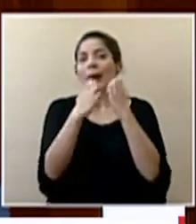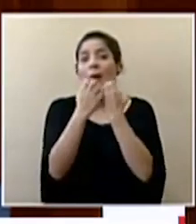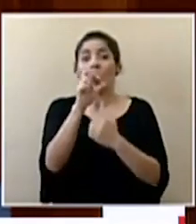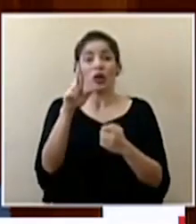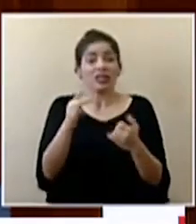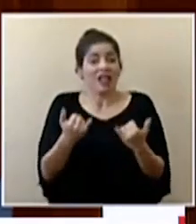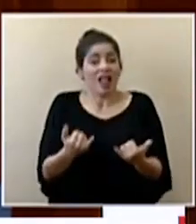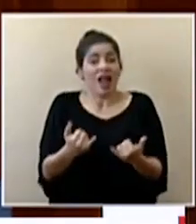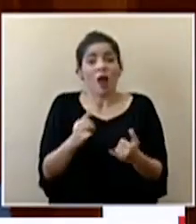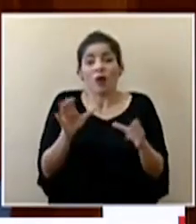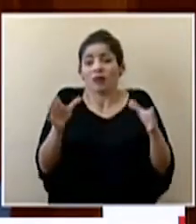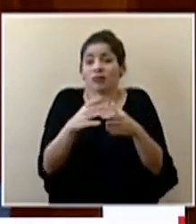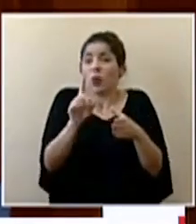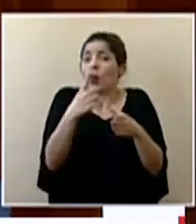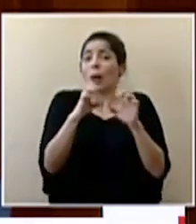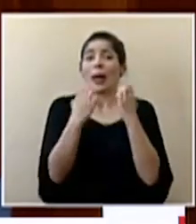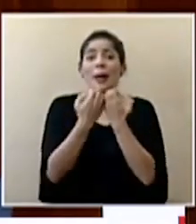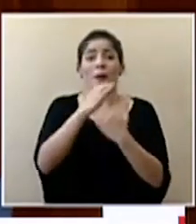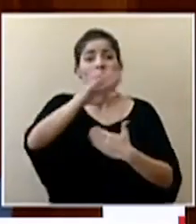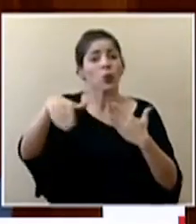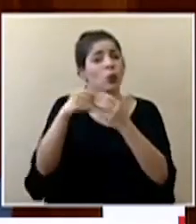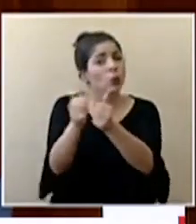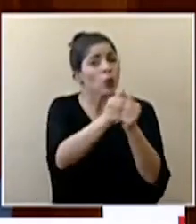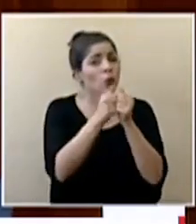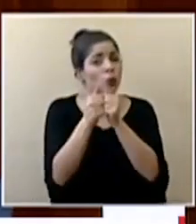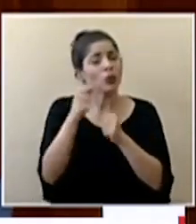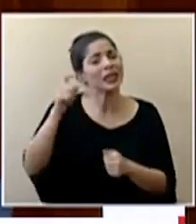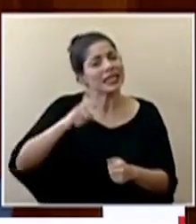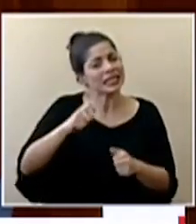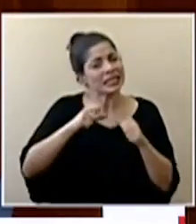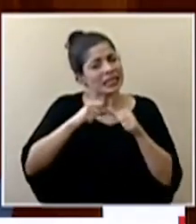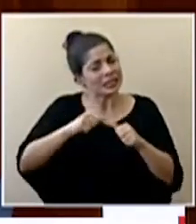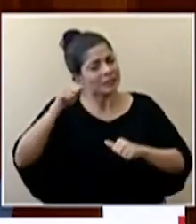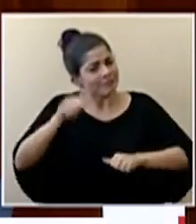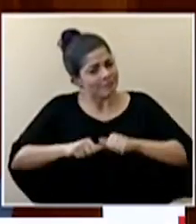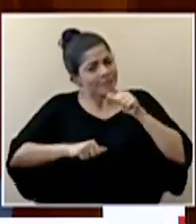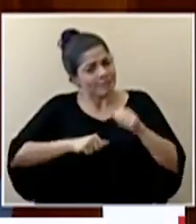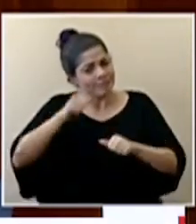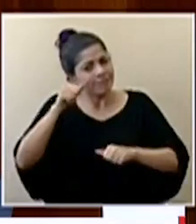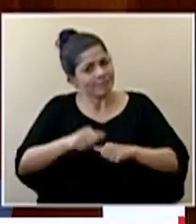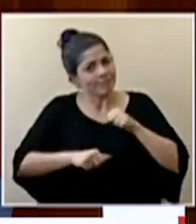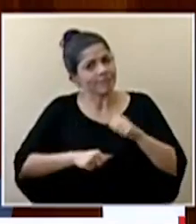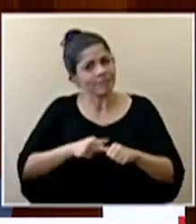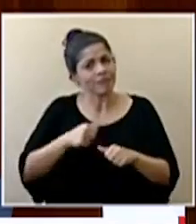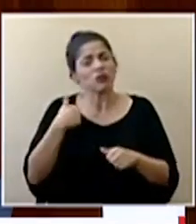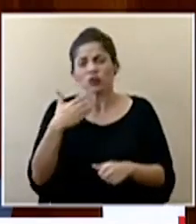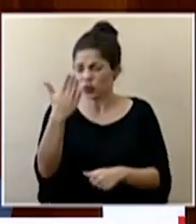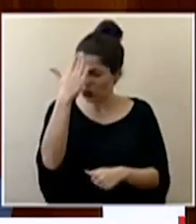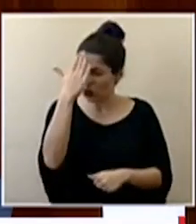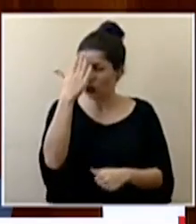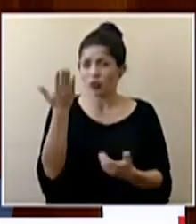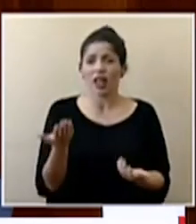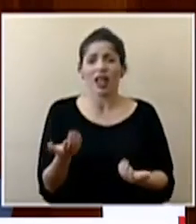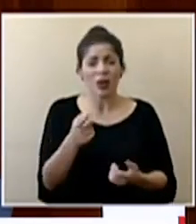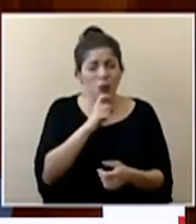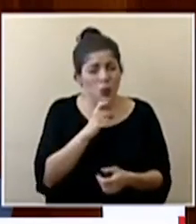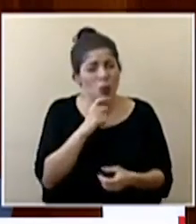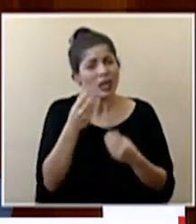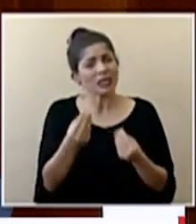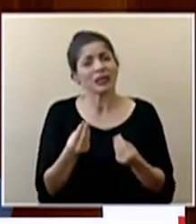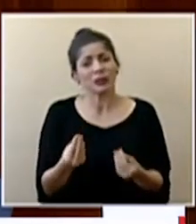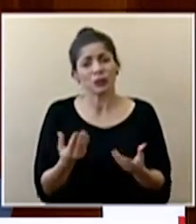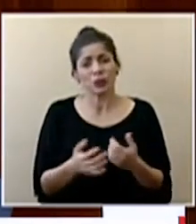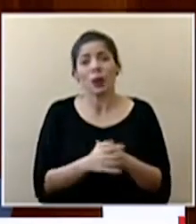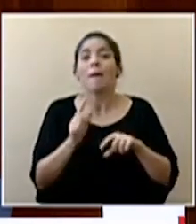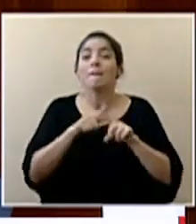en este momento somos un equipo todos juntos y ocupamos seguir sacando esto con ese esfuerzo que yo sé que cuesta muchas veces